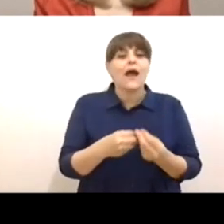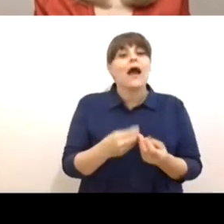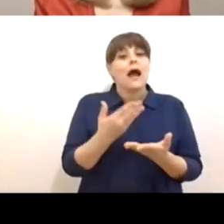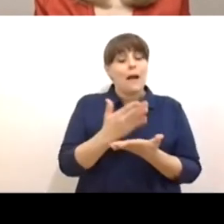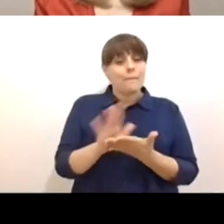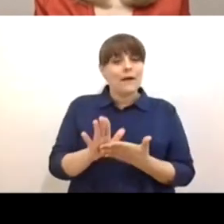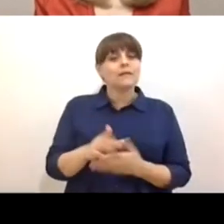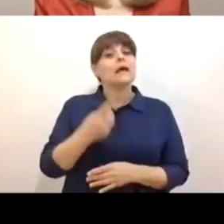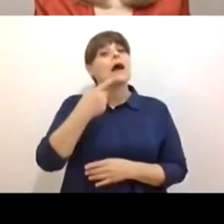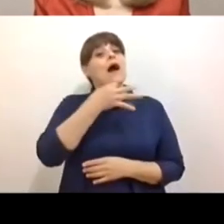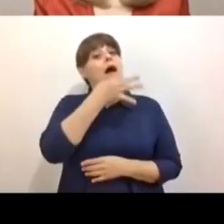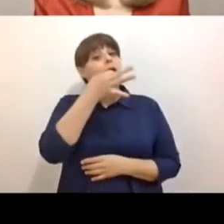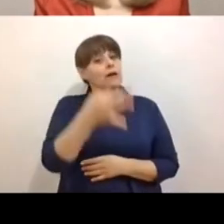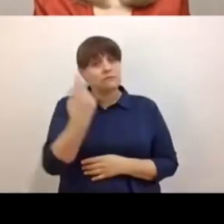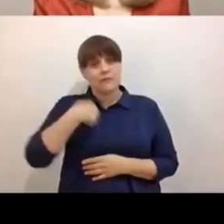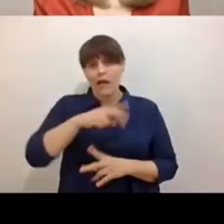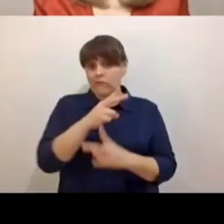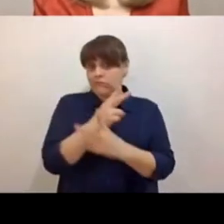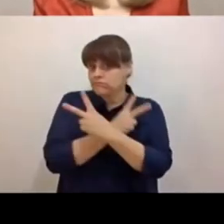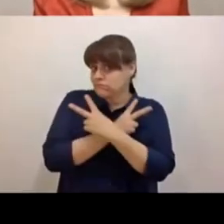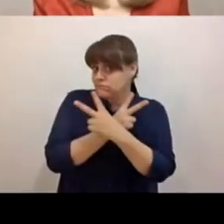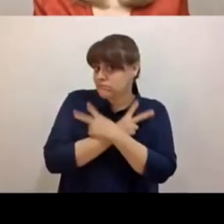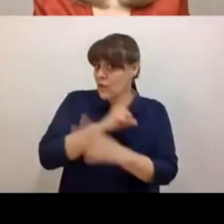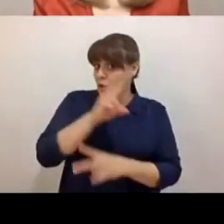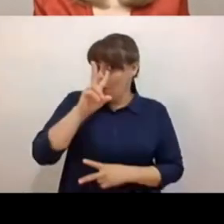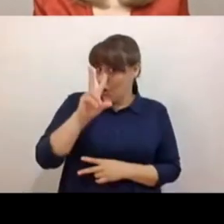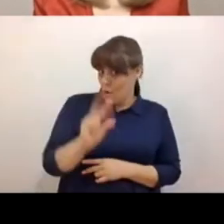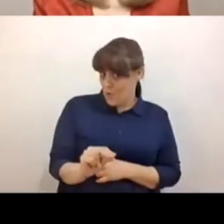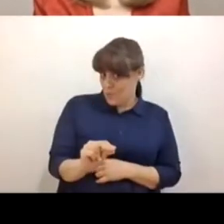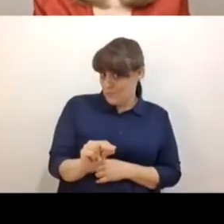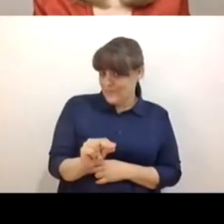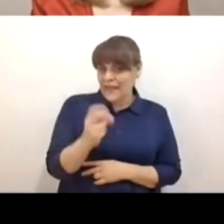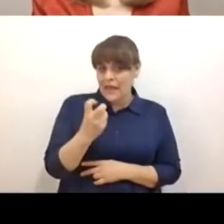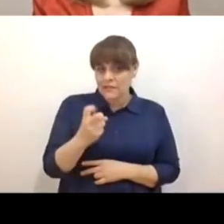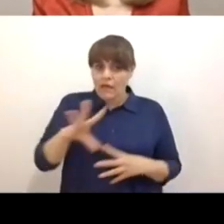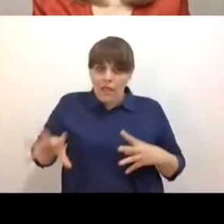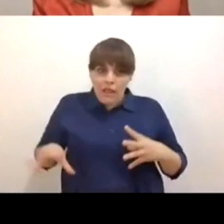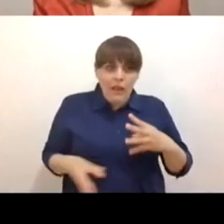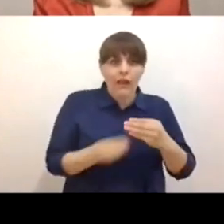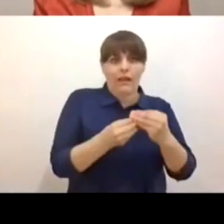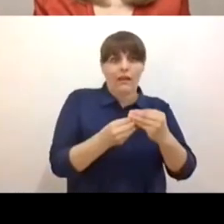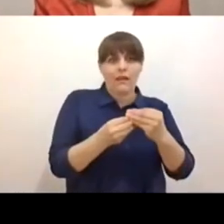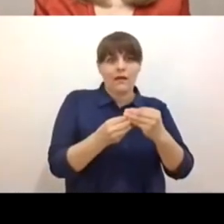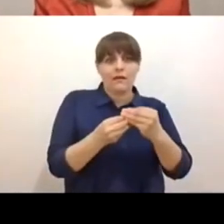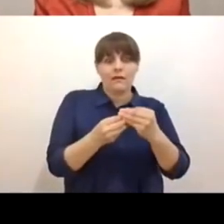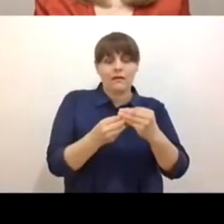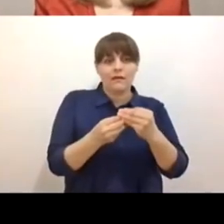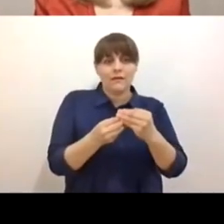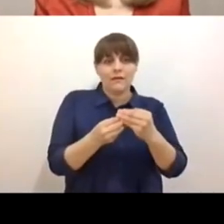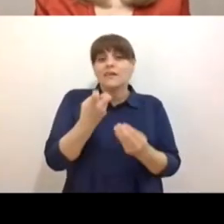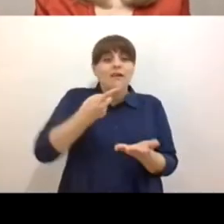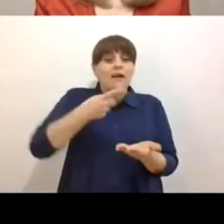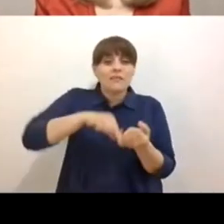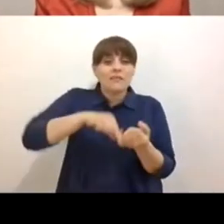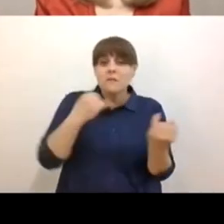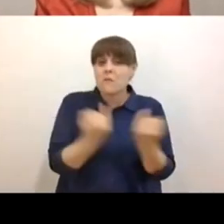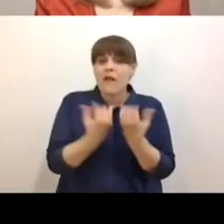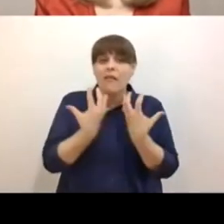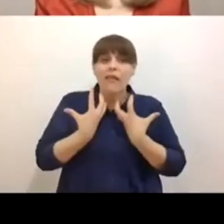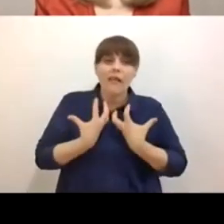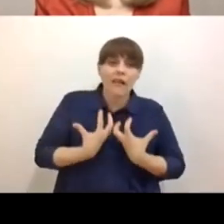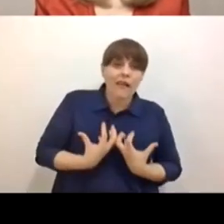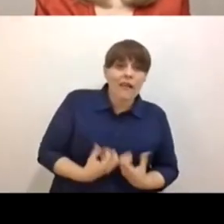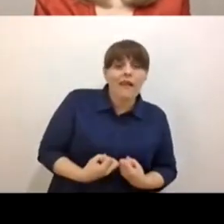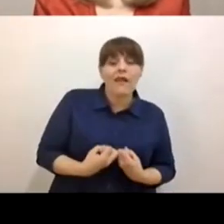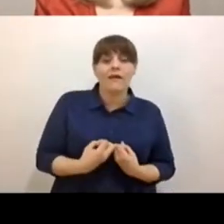exigirles una adaptación al nuevo contexto, sin pasar por el duelo, lo que puede llevar